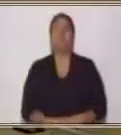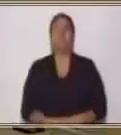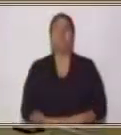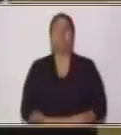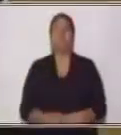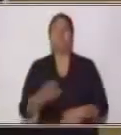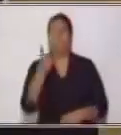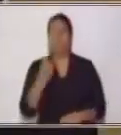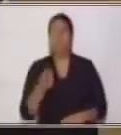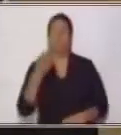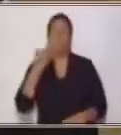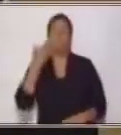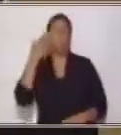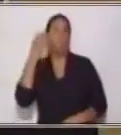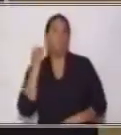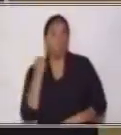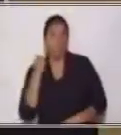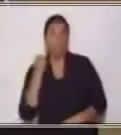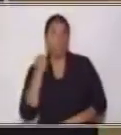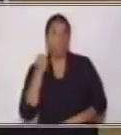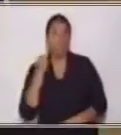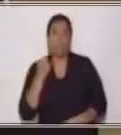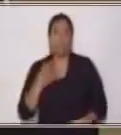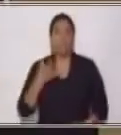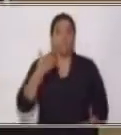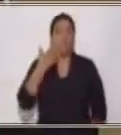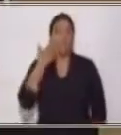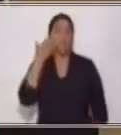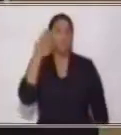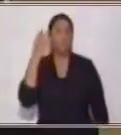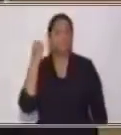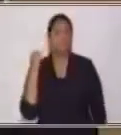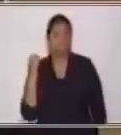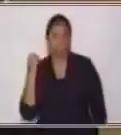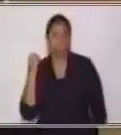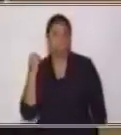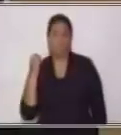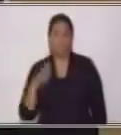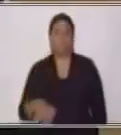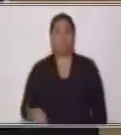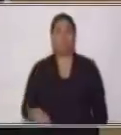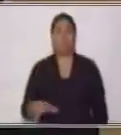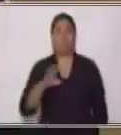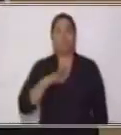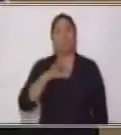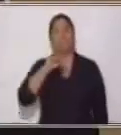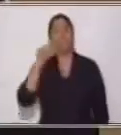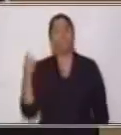Repitamos. Muy bien. Abuelo. Tenemos otra.